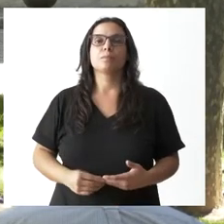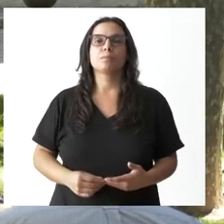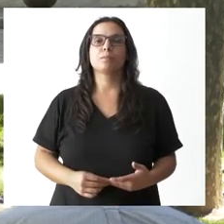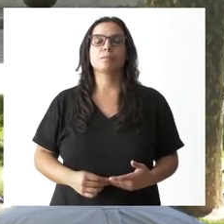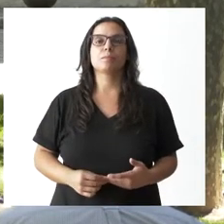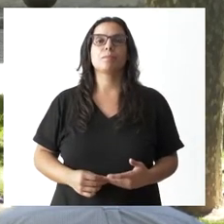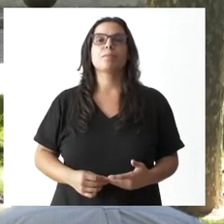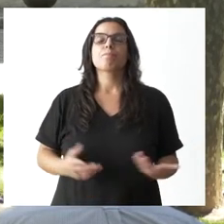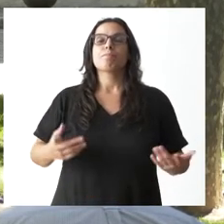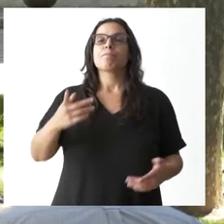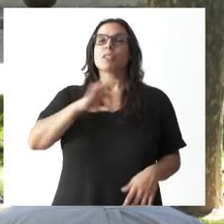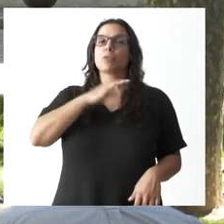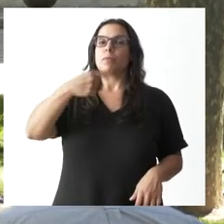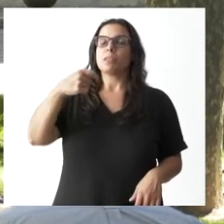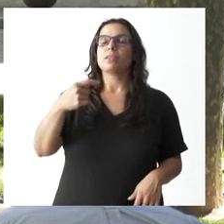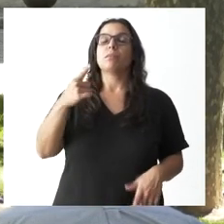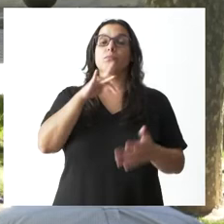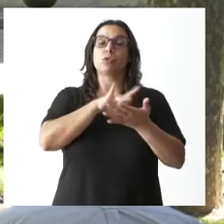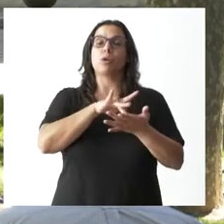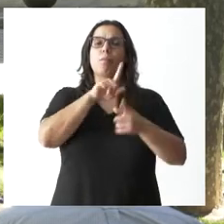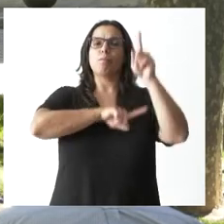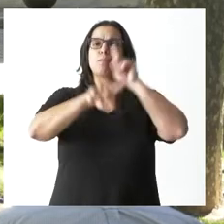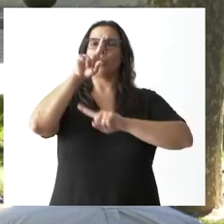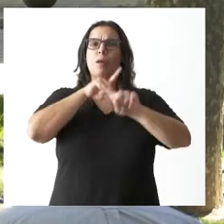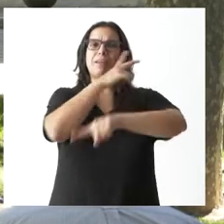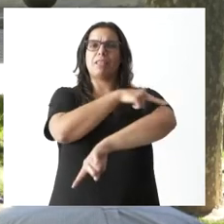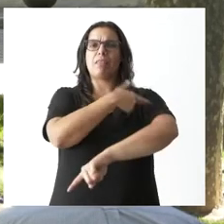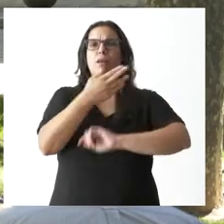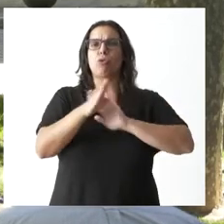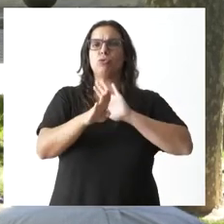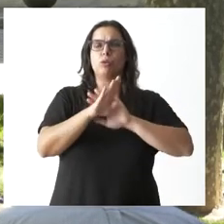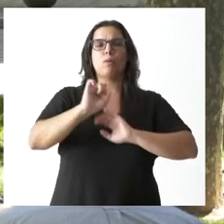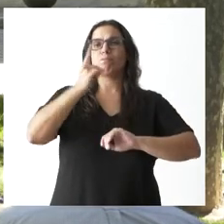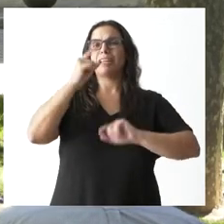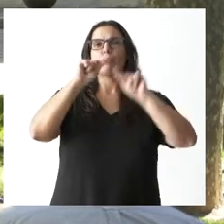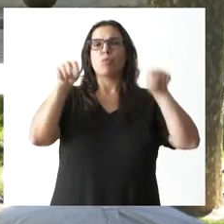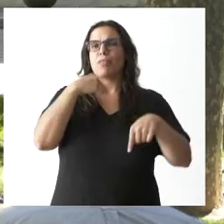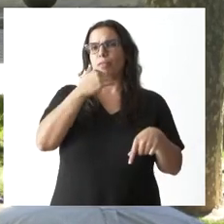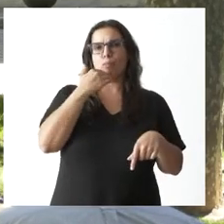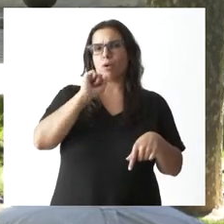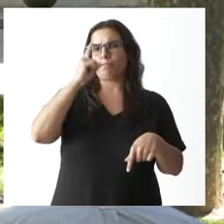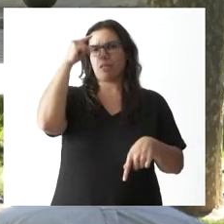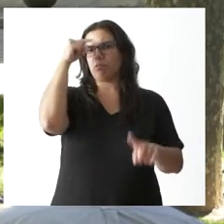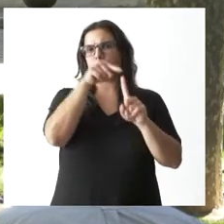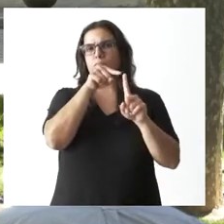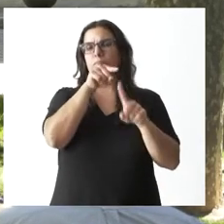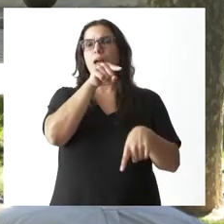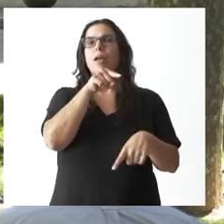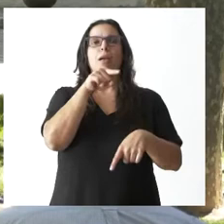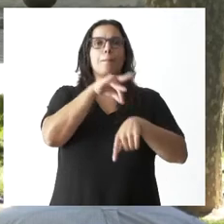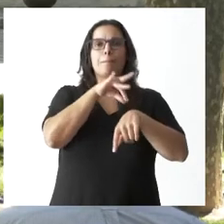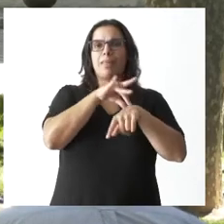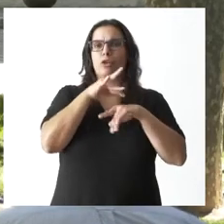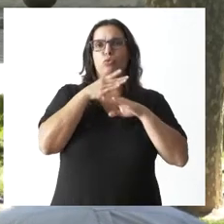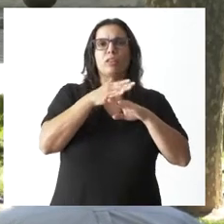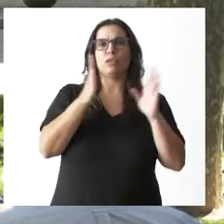Sí, presidente. Sigue habiendo muchos problemas de sanidad, sobre todo en la provincia de Zamora, donde sigue sin haber facultativos para